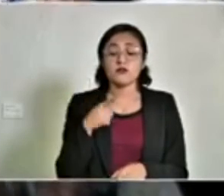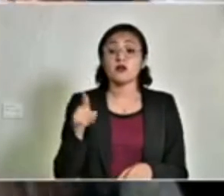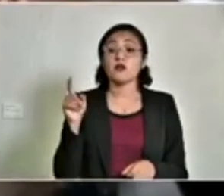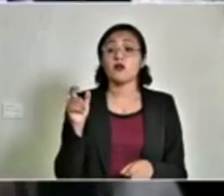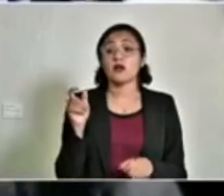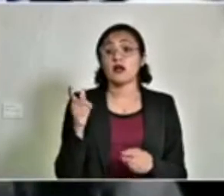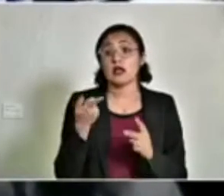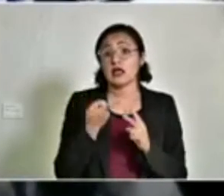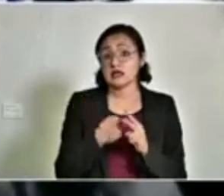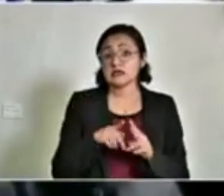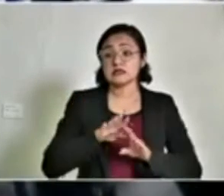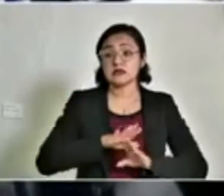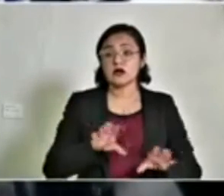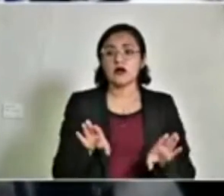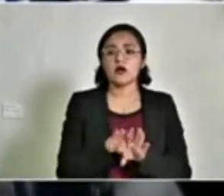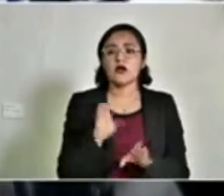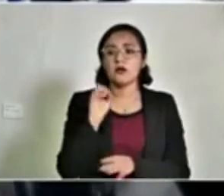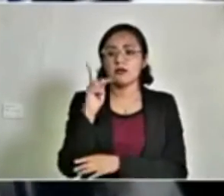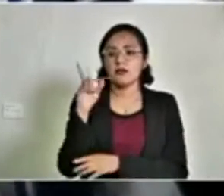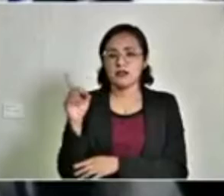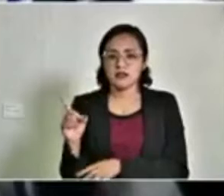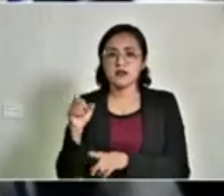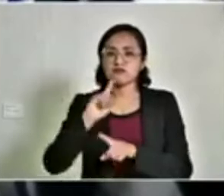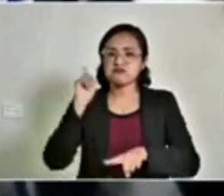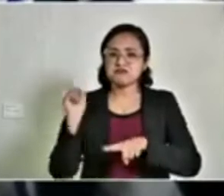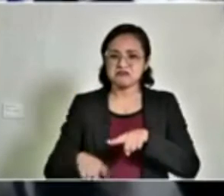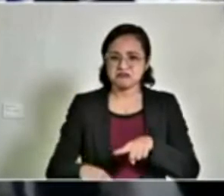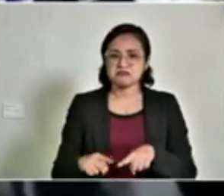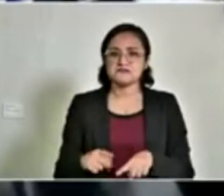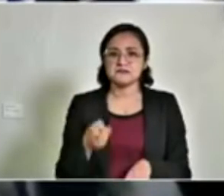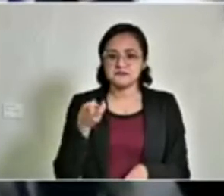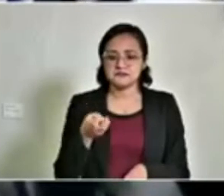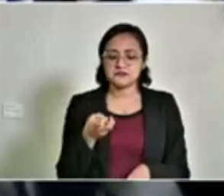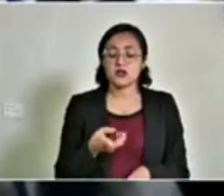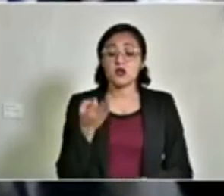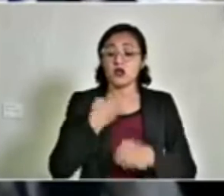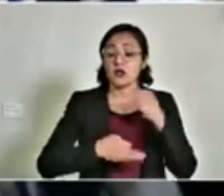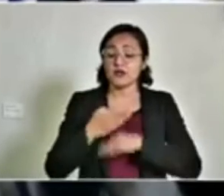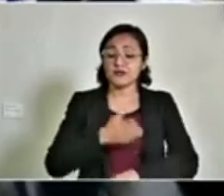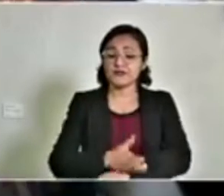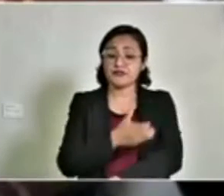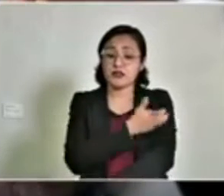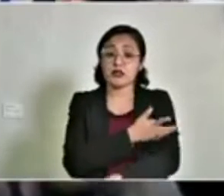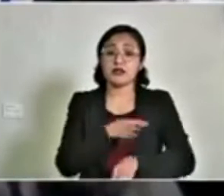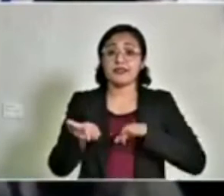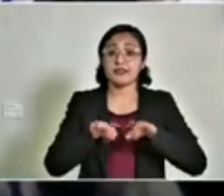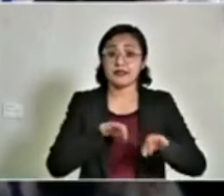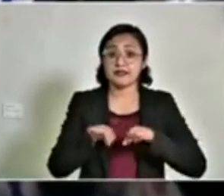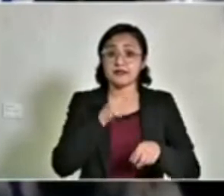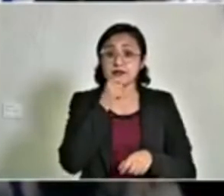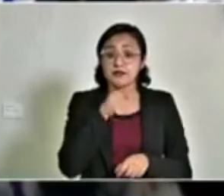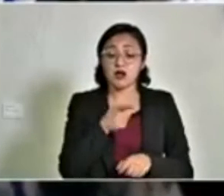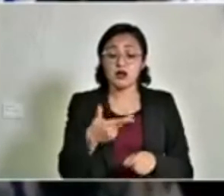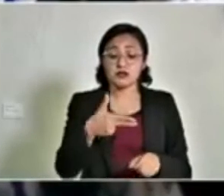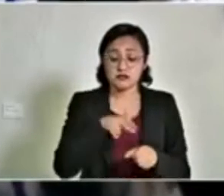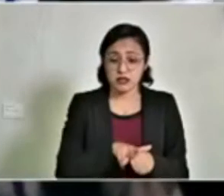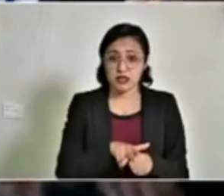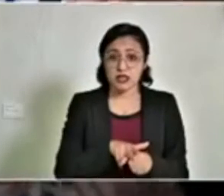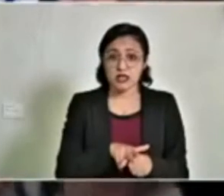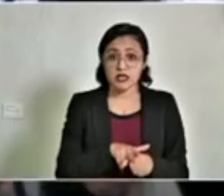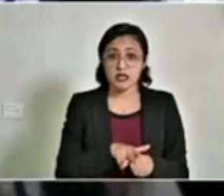existió la extinción de la OPD, todos los compañeros trabajadores de este hospital